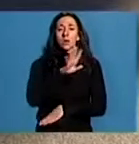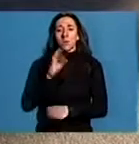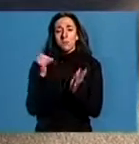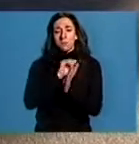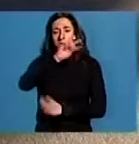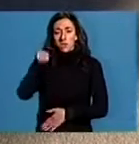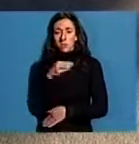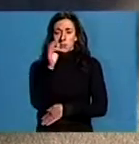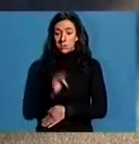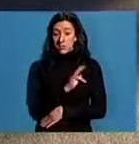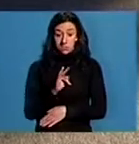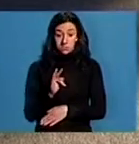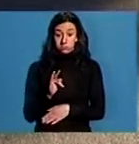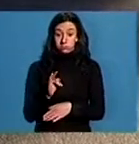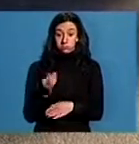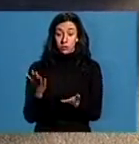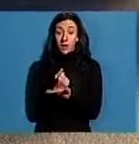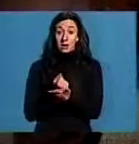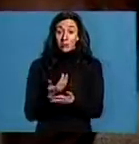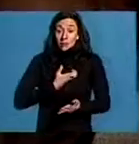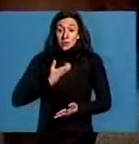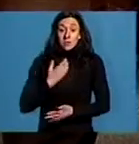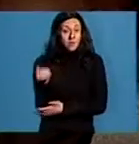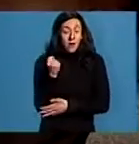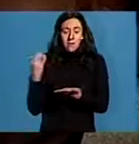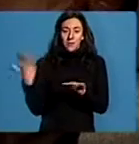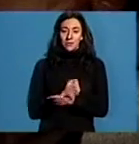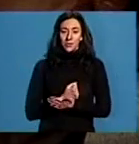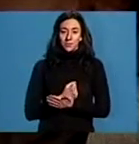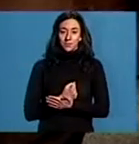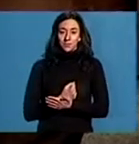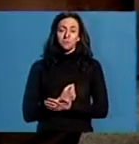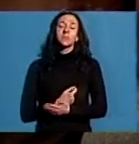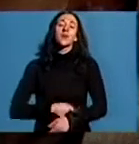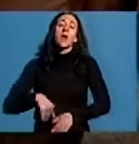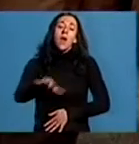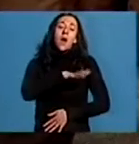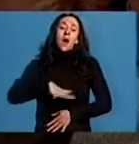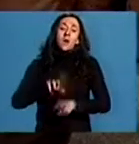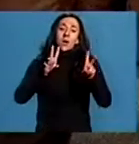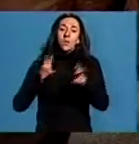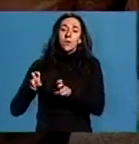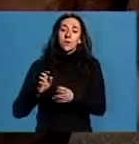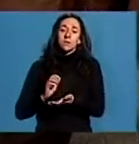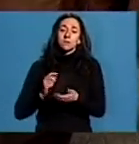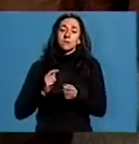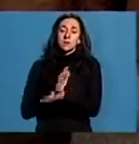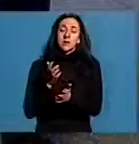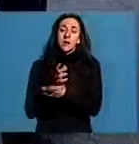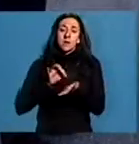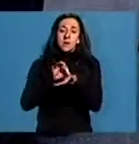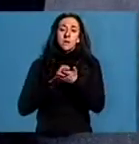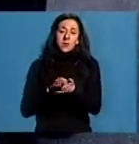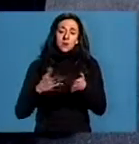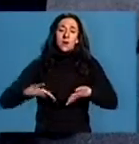a totalidade da obra, aforrando este custe o Concello Chairego. A nova área dará servizo aos usuarios dunha estrada que enlaza